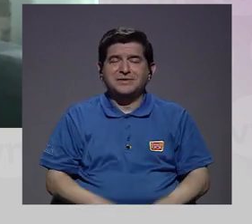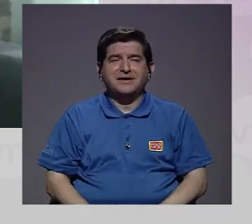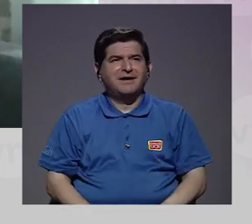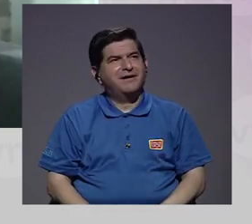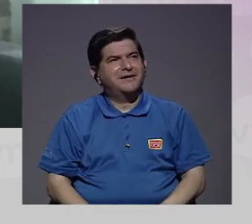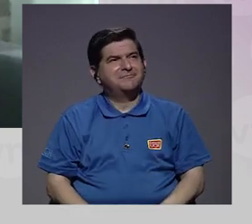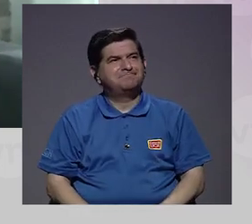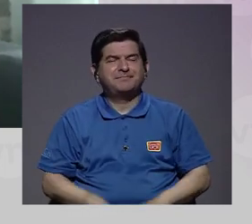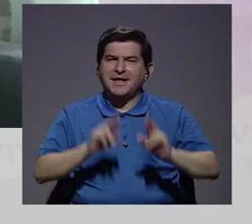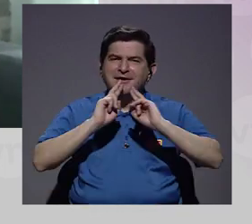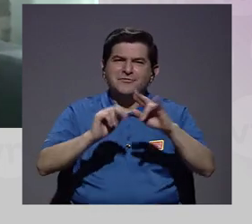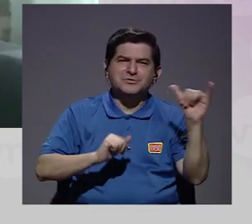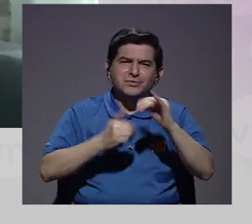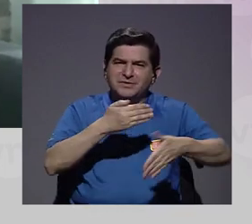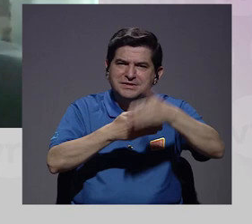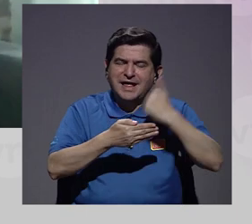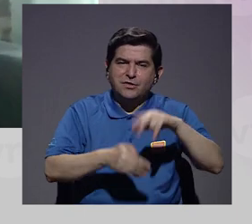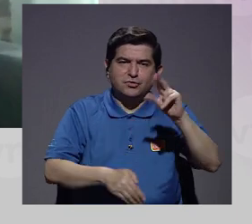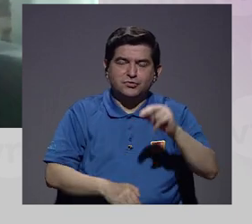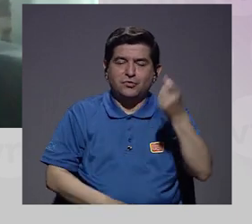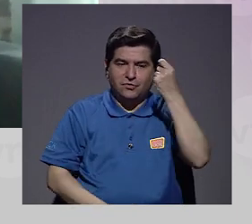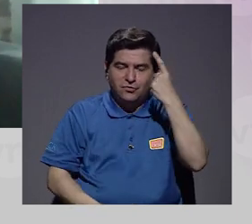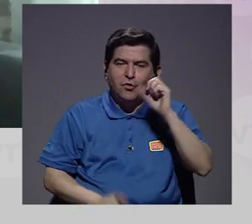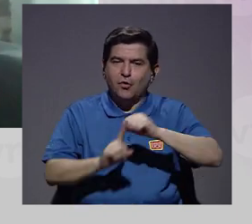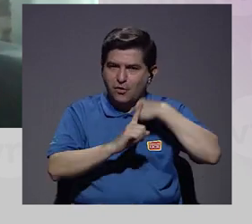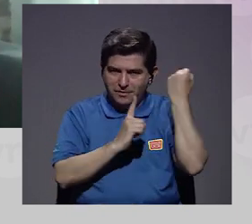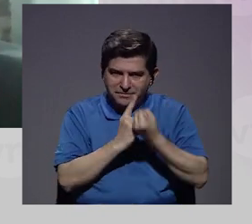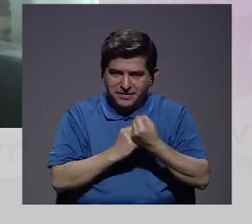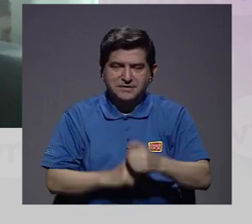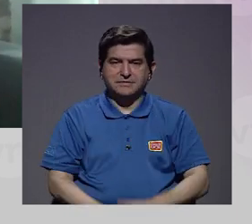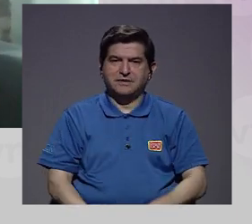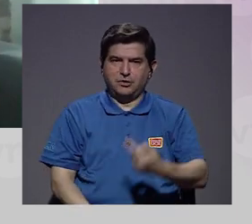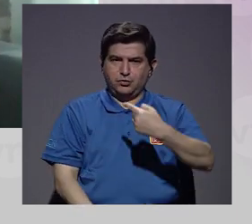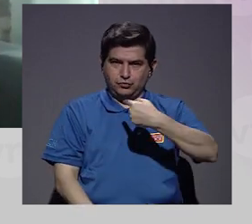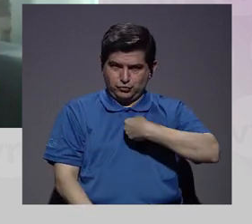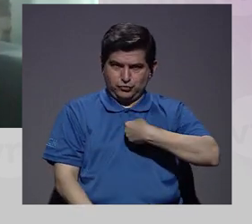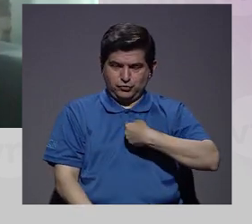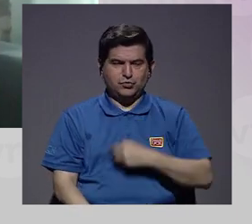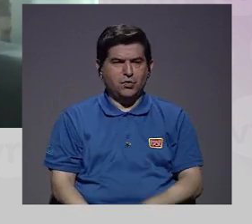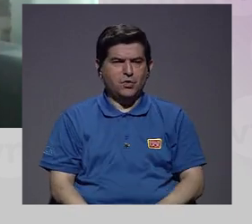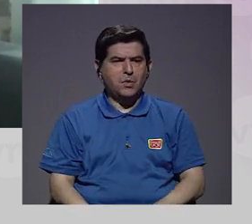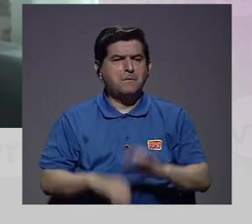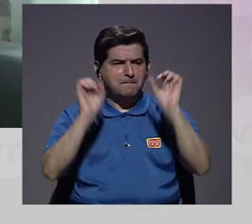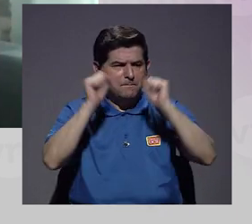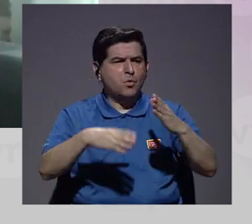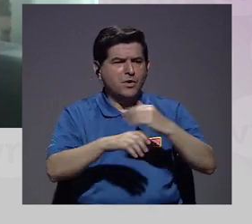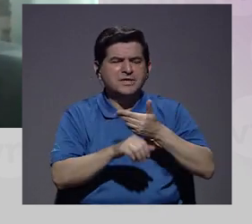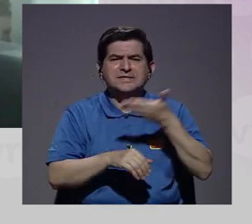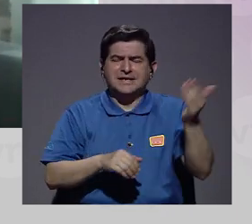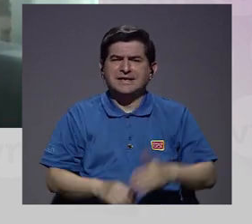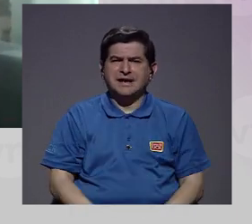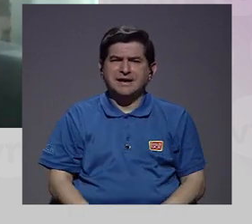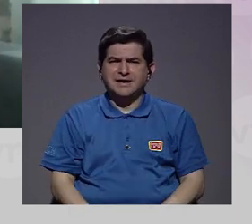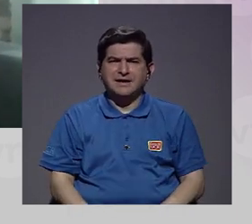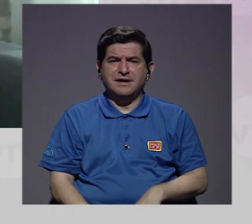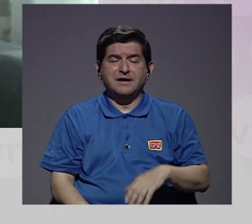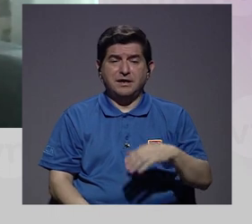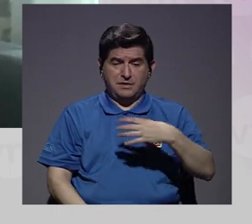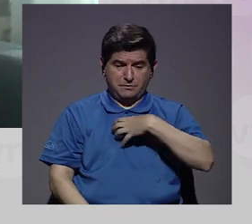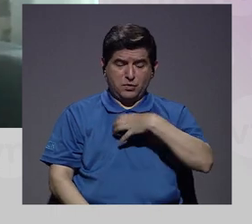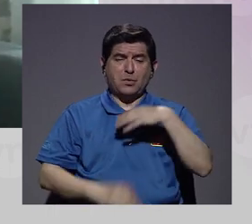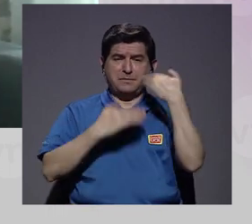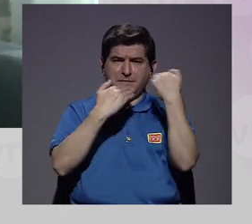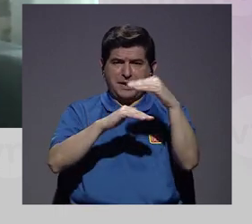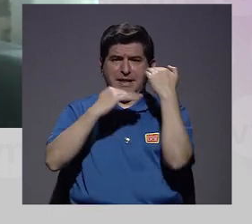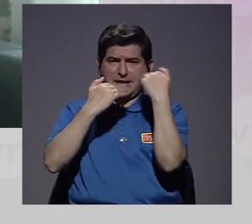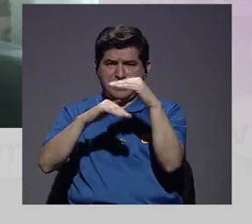igual que antes. Tenemos que entender las circunstancias en las que estamos y decir, bueno, yo, ¿de qué es lo que yo soy capaz? Lidiar con las propias